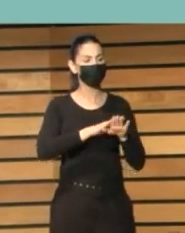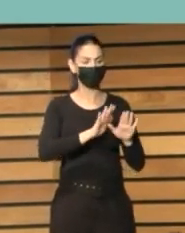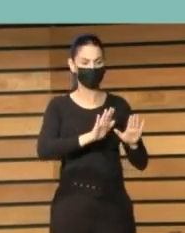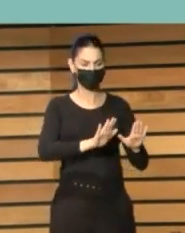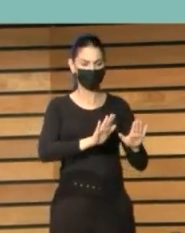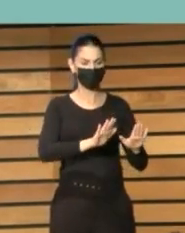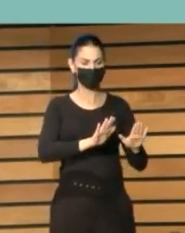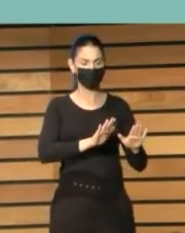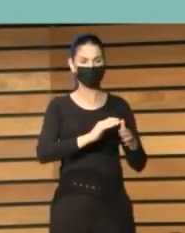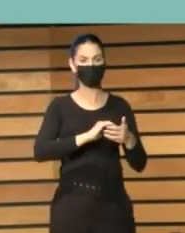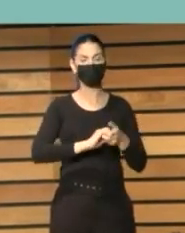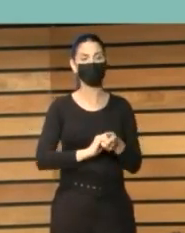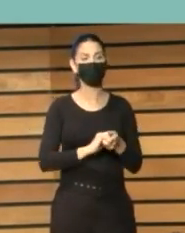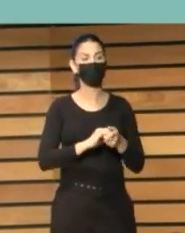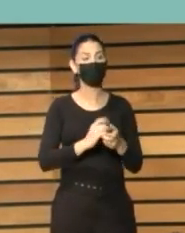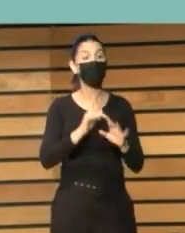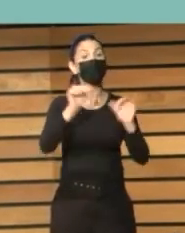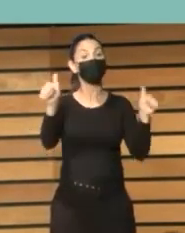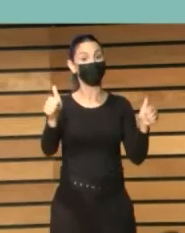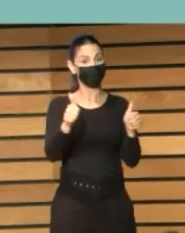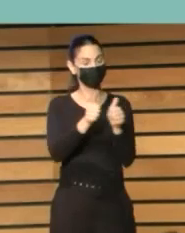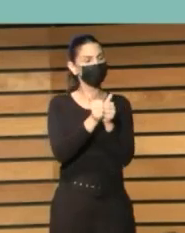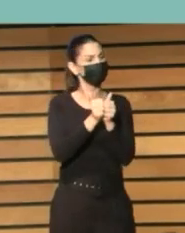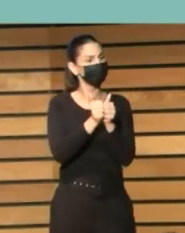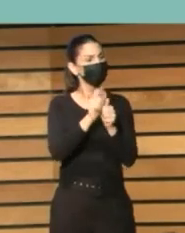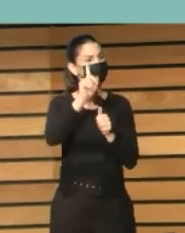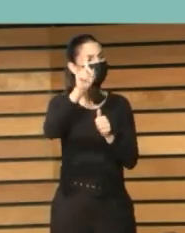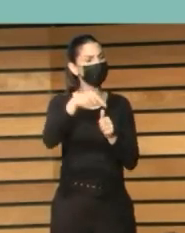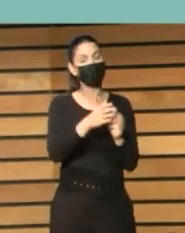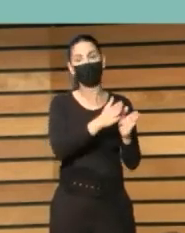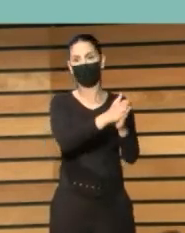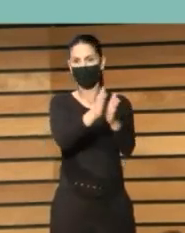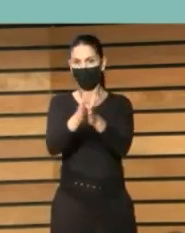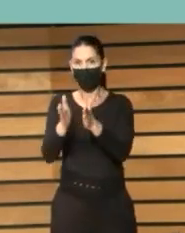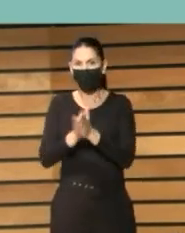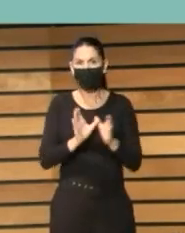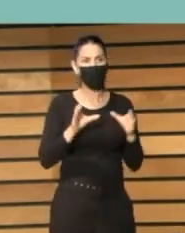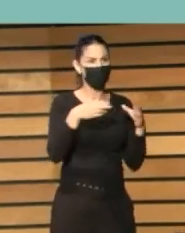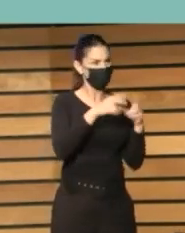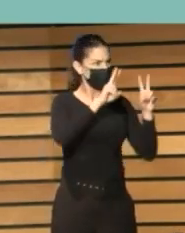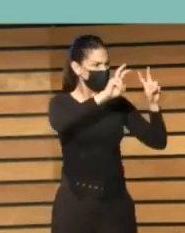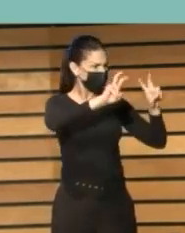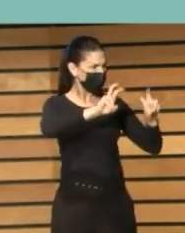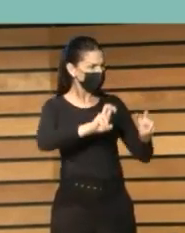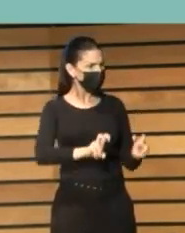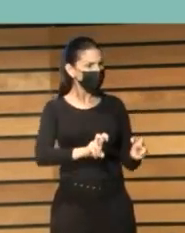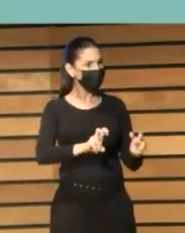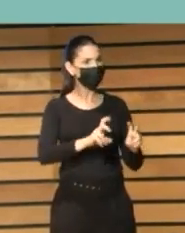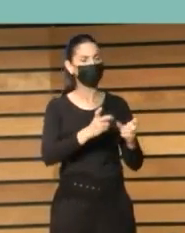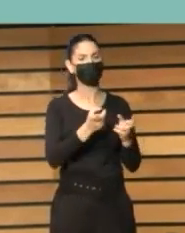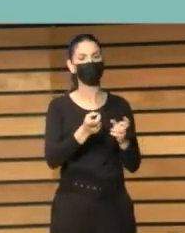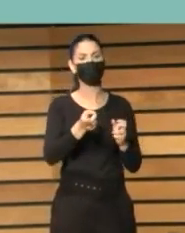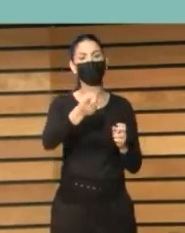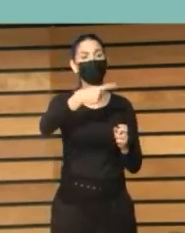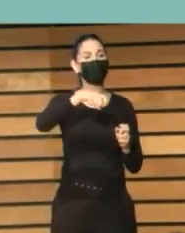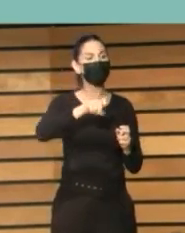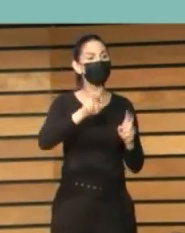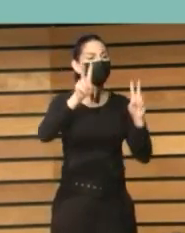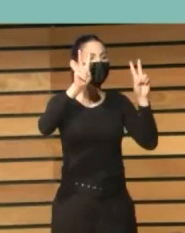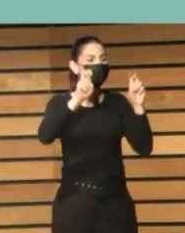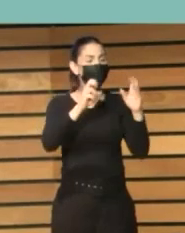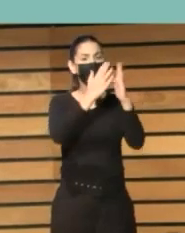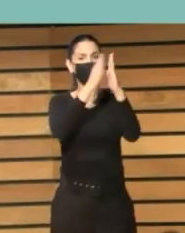Y, a su vez, nos pusimos a trabajar, pues, compañeras y compañeros de grupos de investigación, que somos del área de